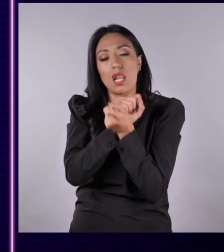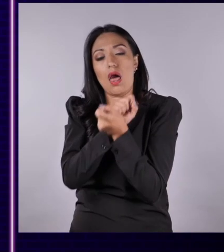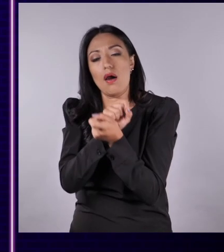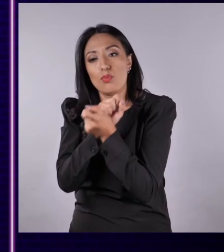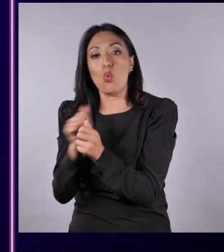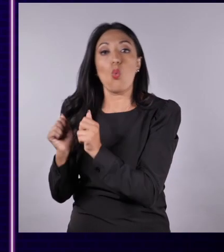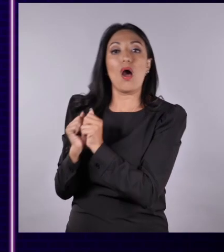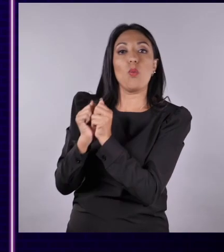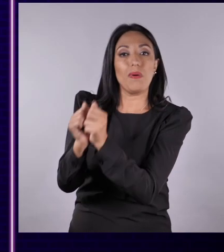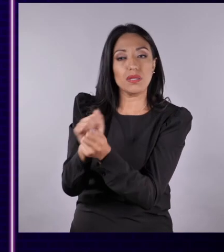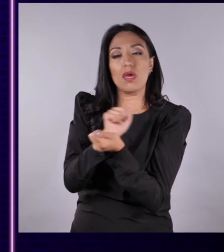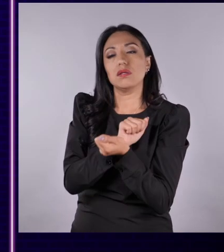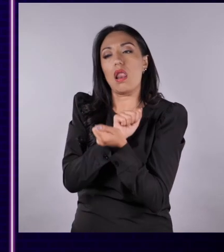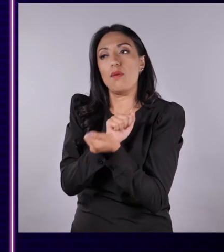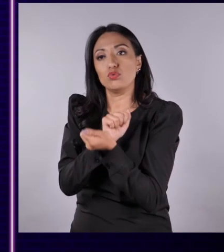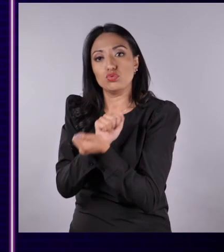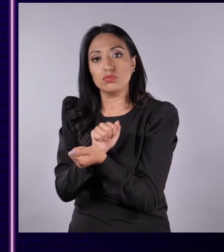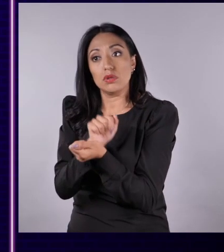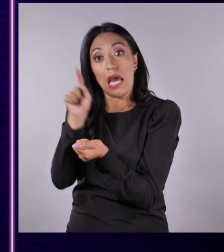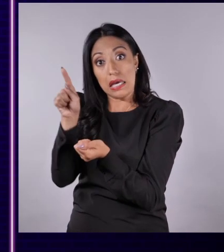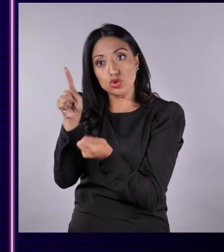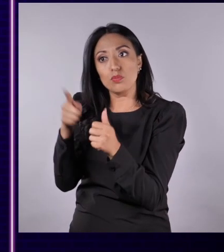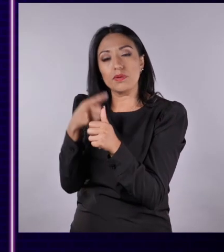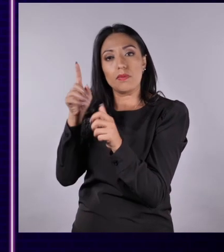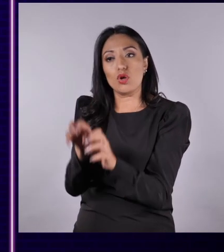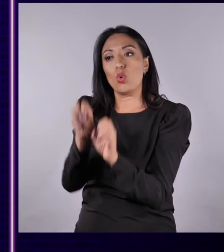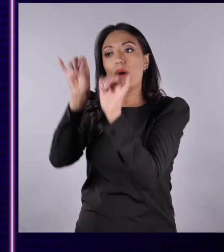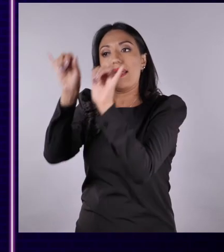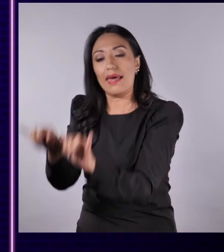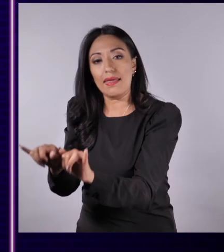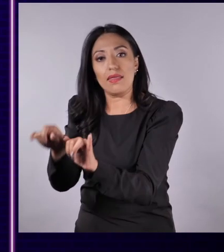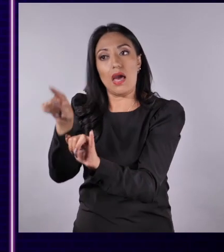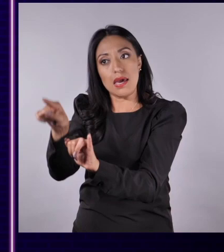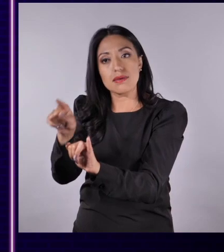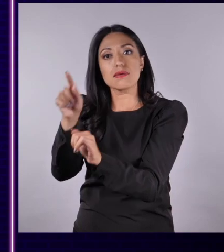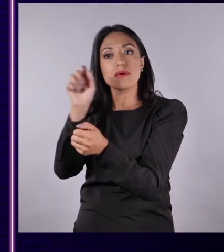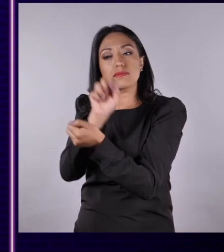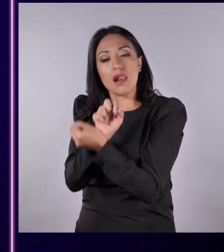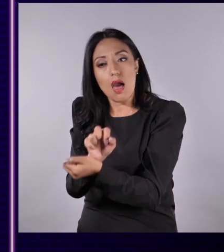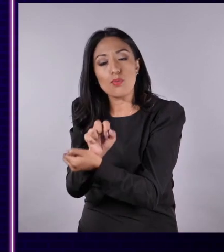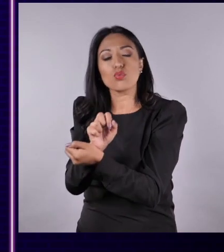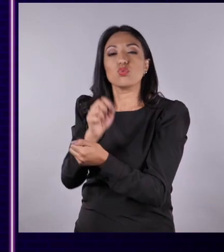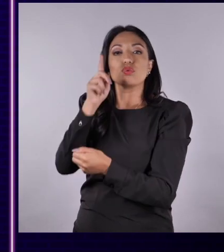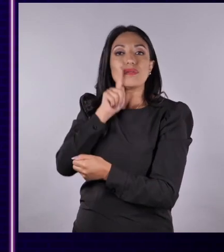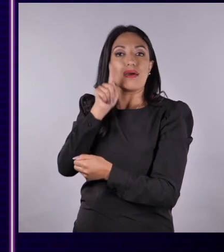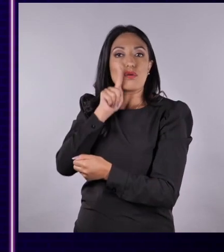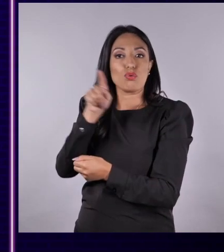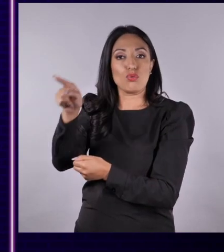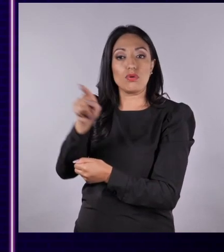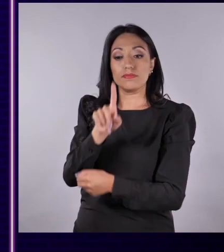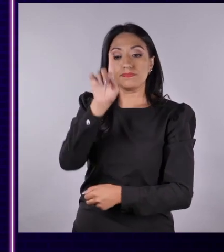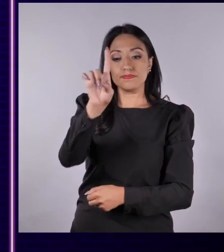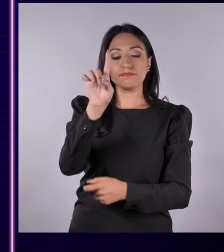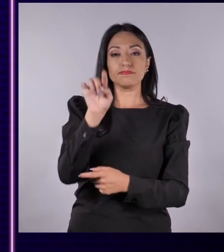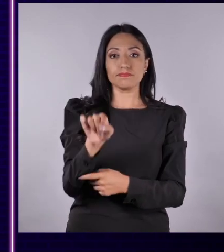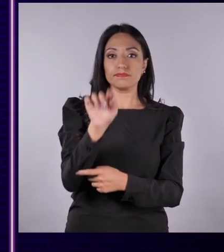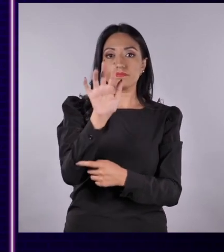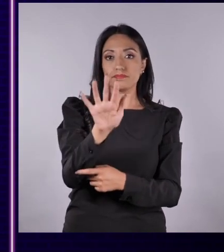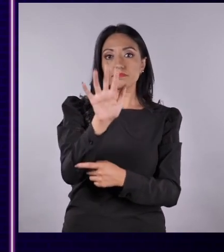algunos venían de acompañantes. Esa fue la primera población afro que llegó a lo que ahora es Ecuador. En